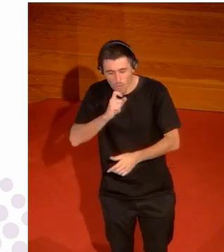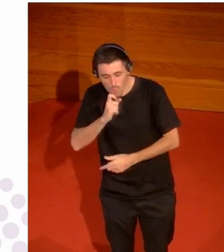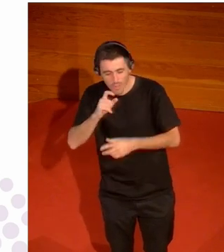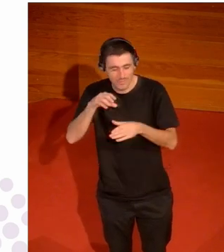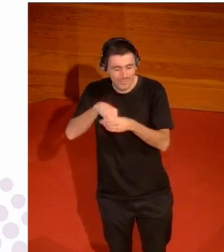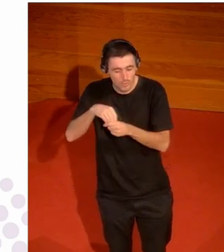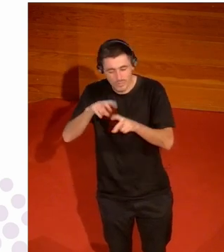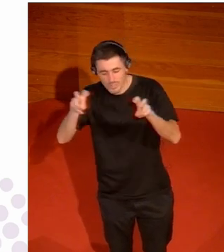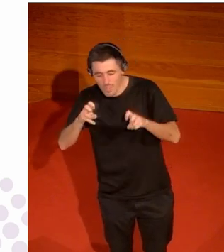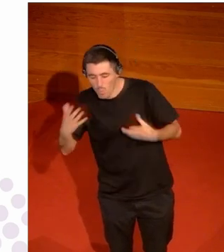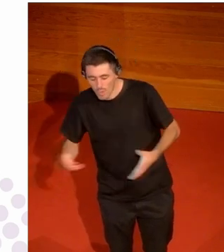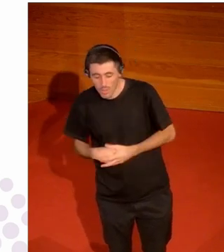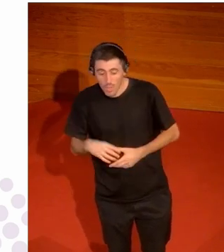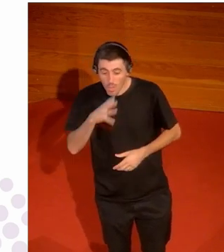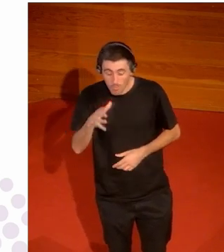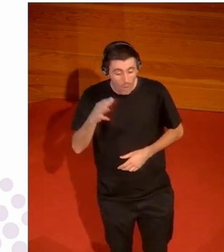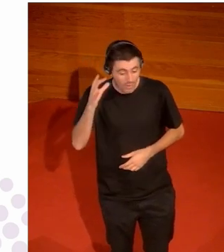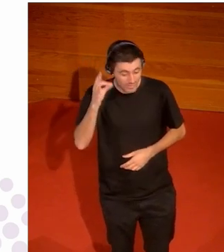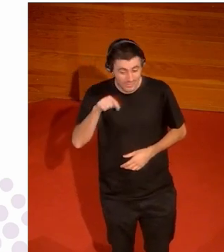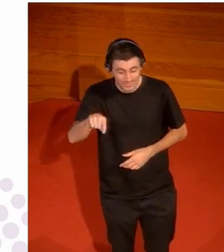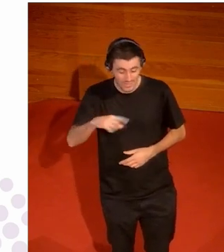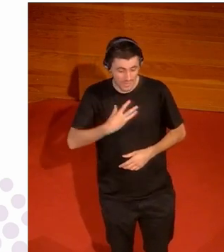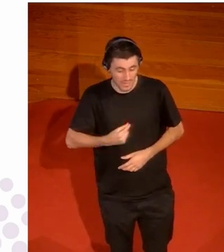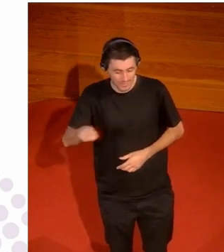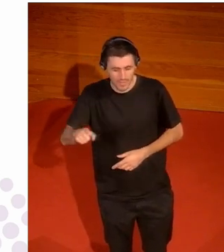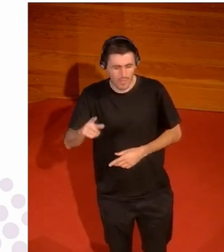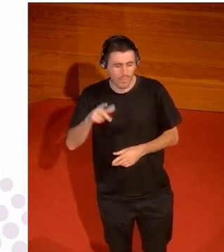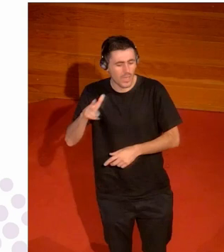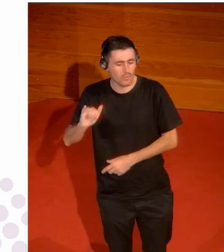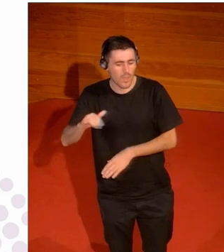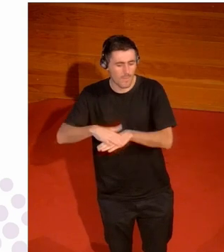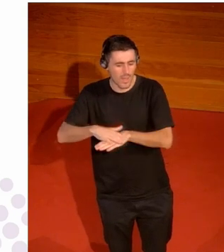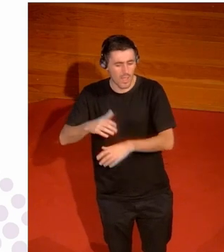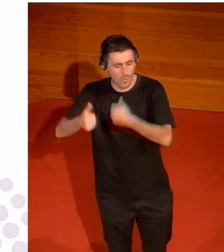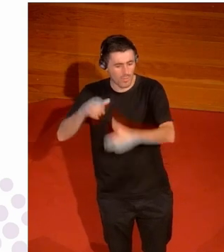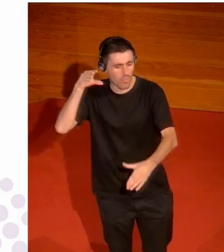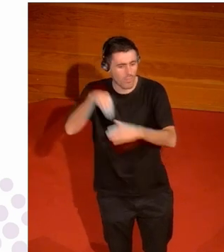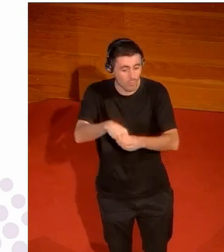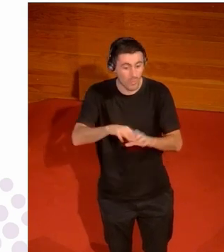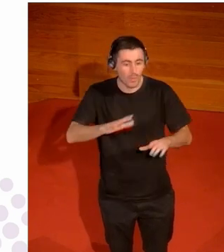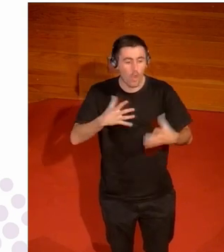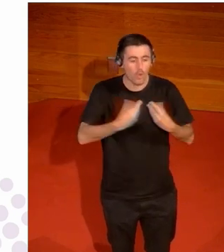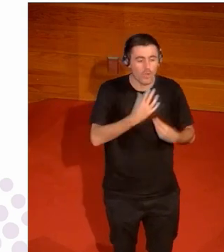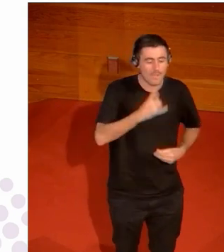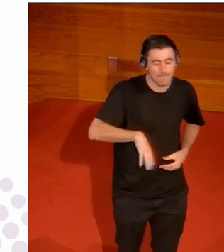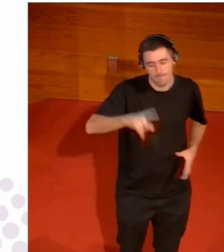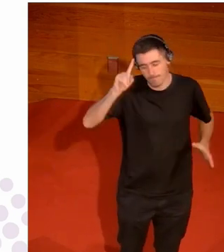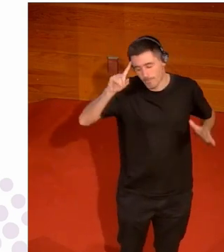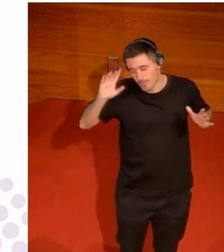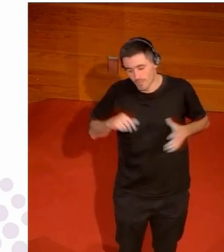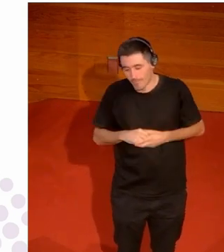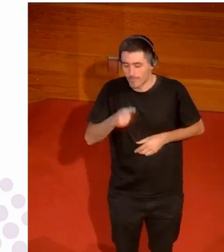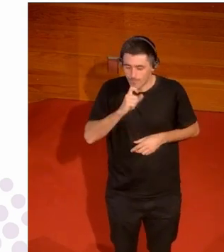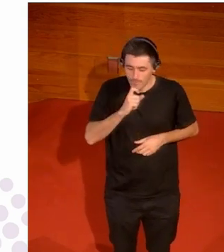ellas tienen derecho a competir pero no sé cómo tienen que competir ni con quién es muy difícil es muy difícil